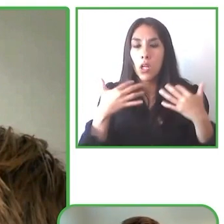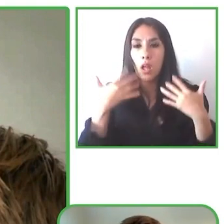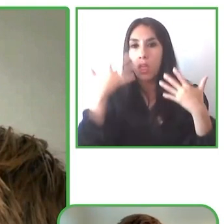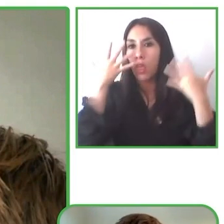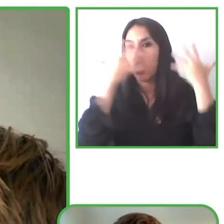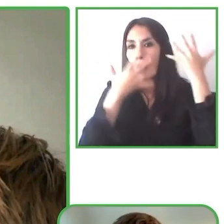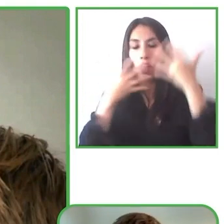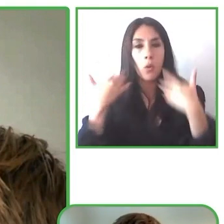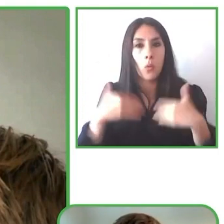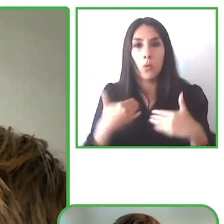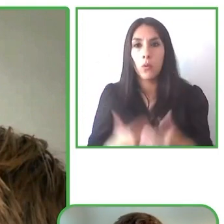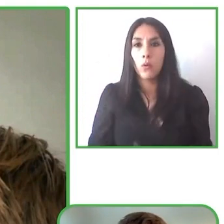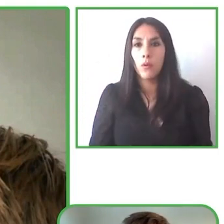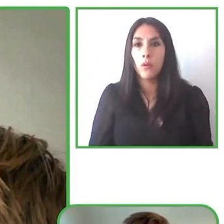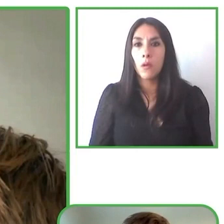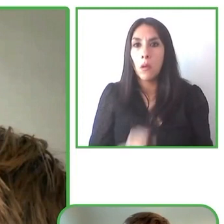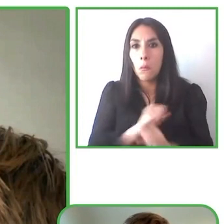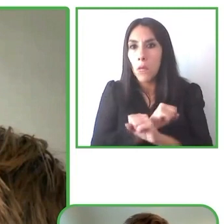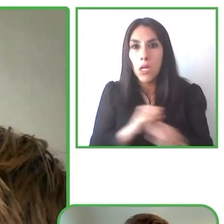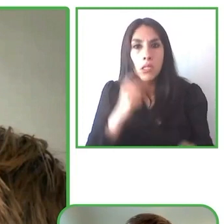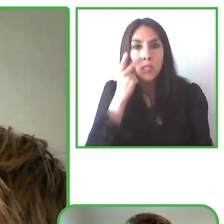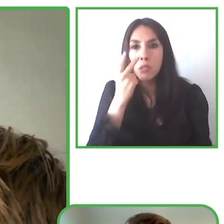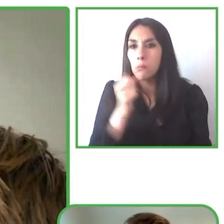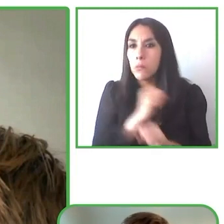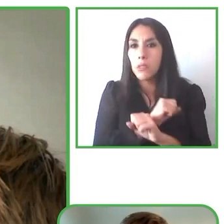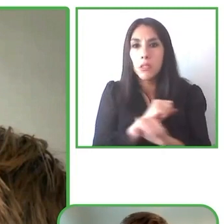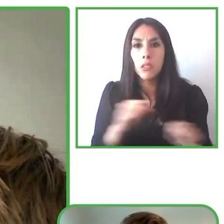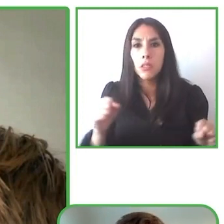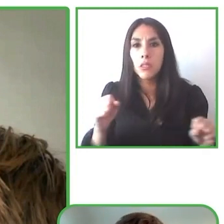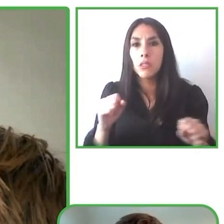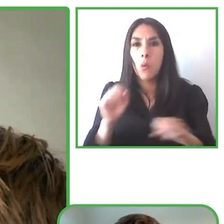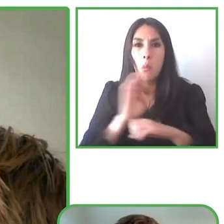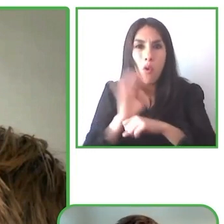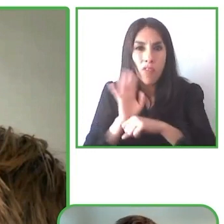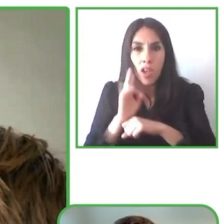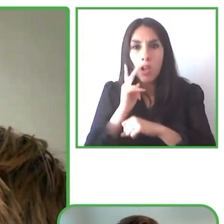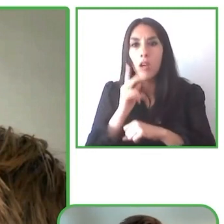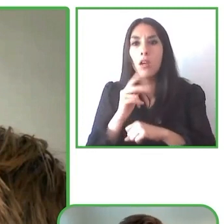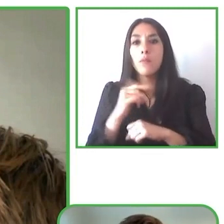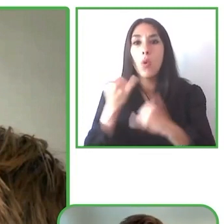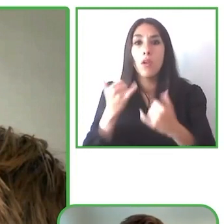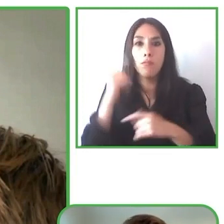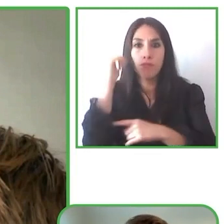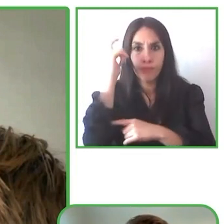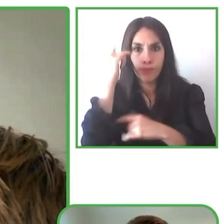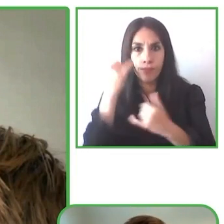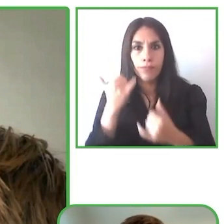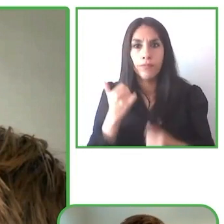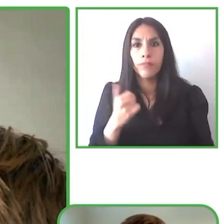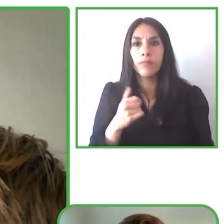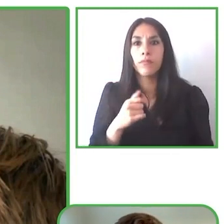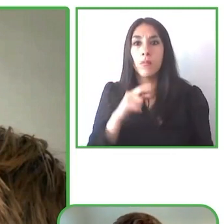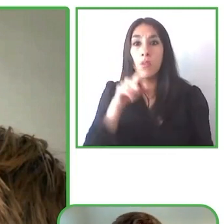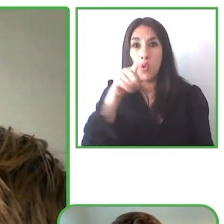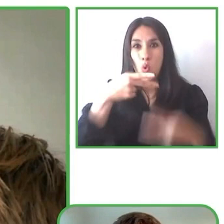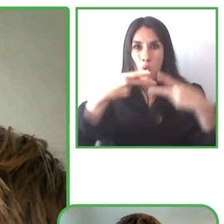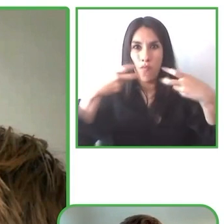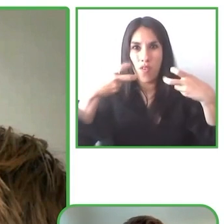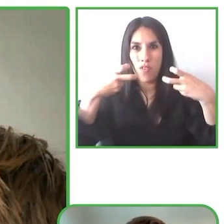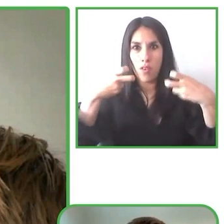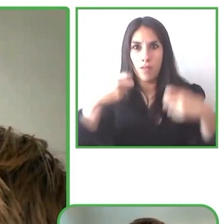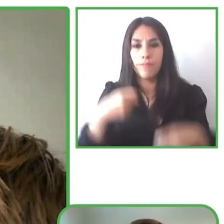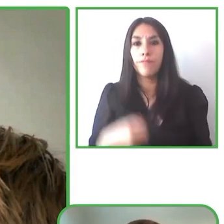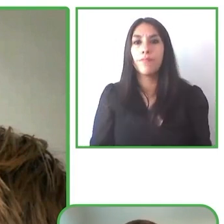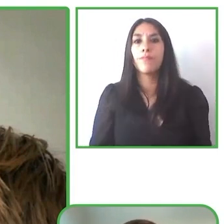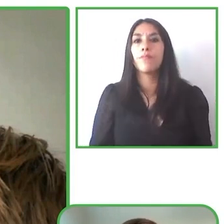la verdad eso fue el impulso para empezar con eso en la app para hacer la traducción para mi pequeño hermano para